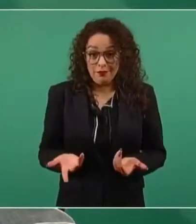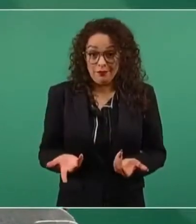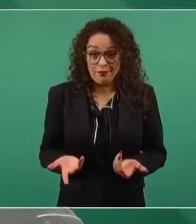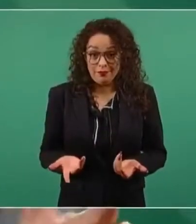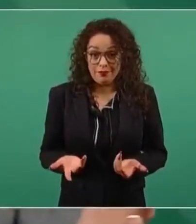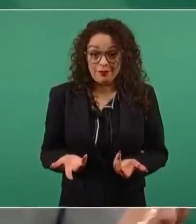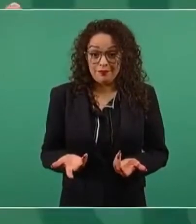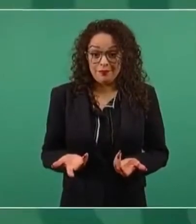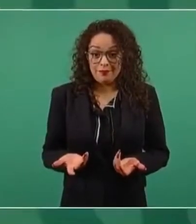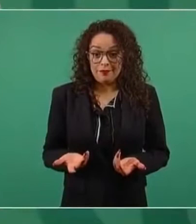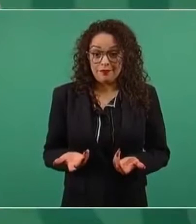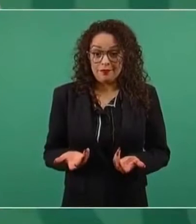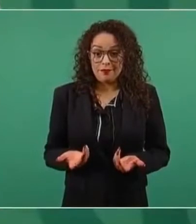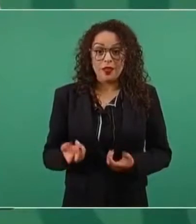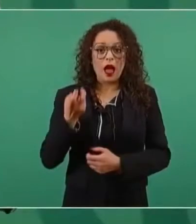y esto pasó en los medios